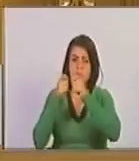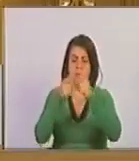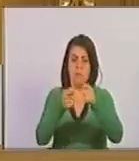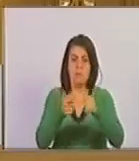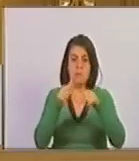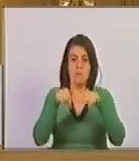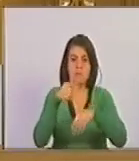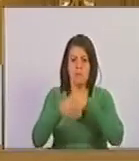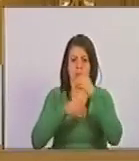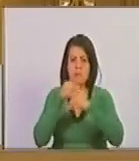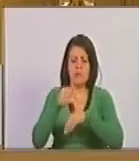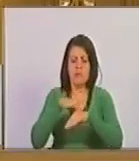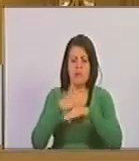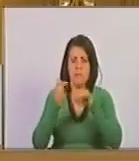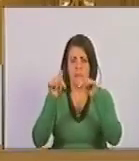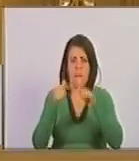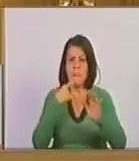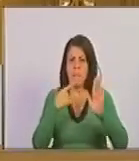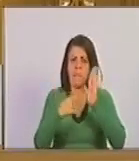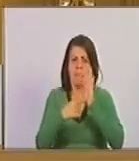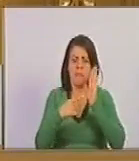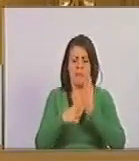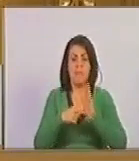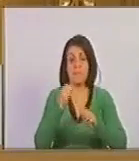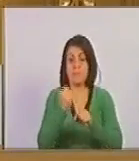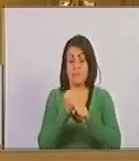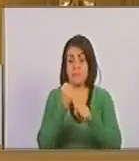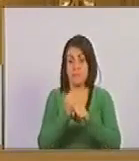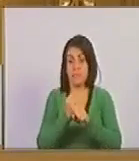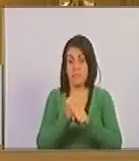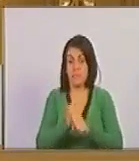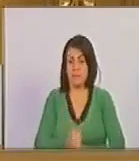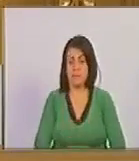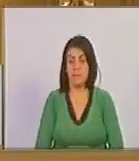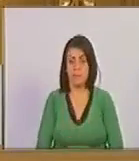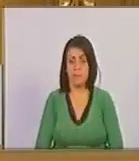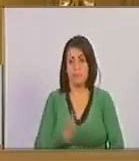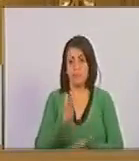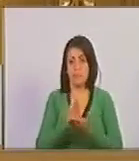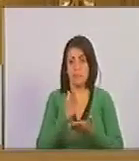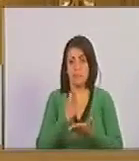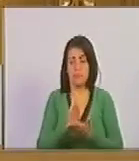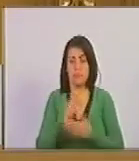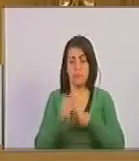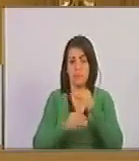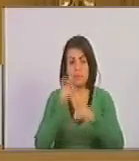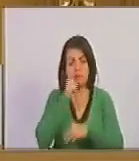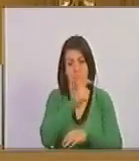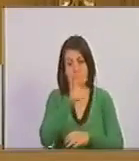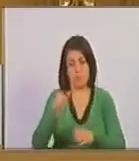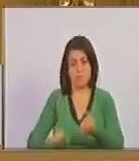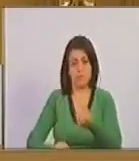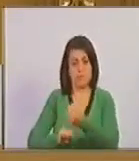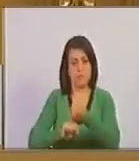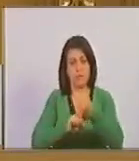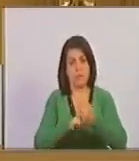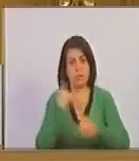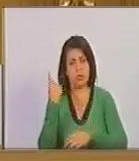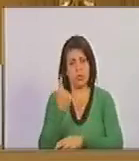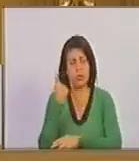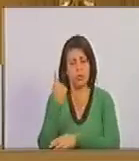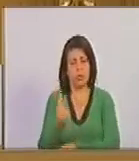Eso llevó a cumplir una función, como siempre ha sido este pueblo, solidario, no